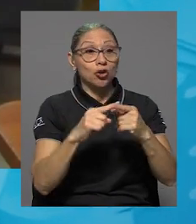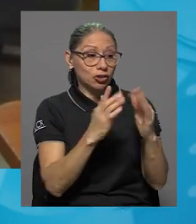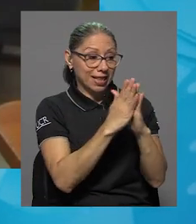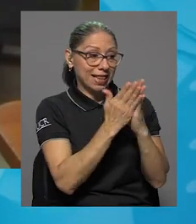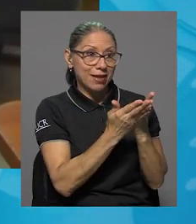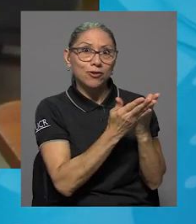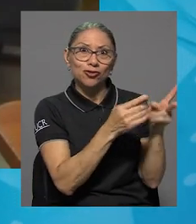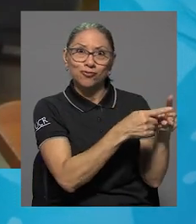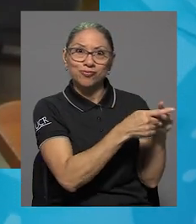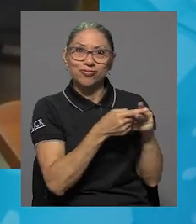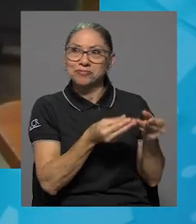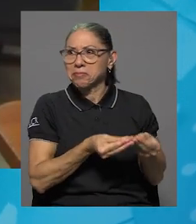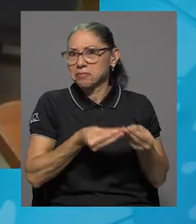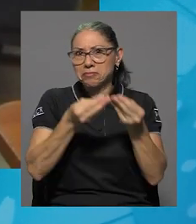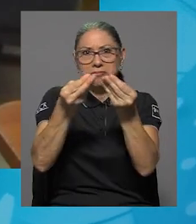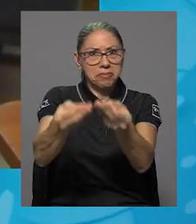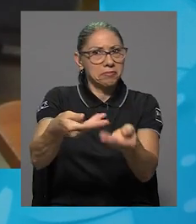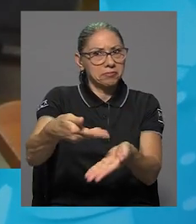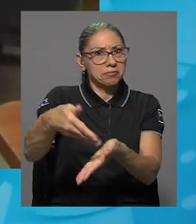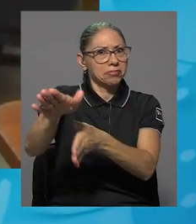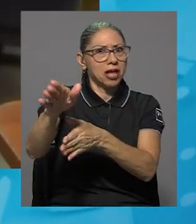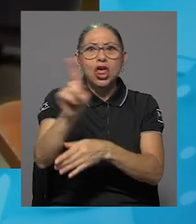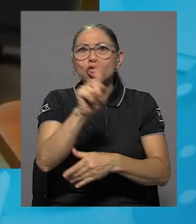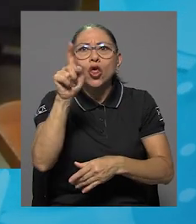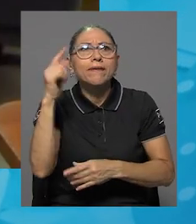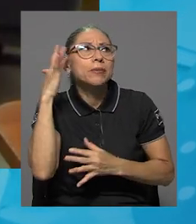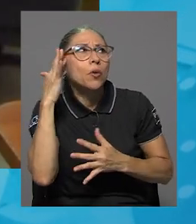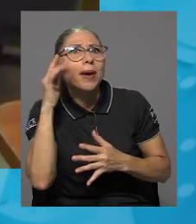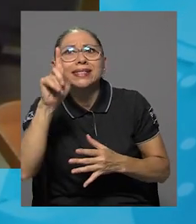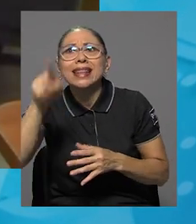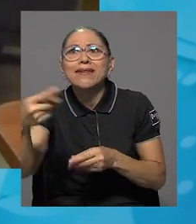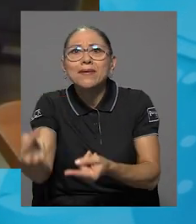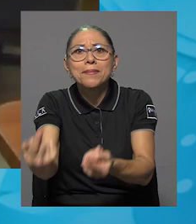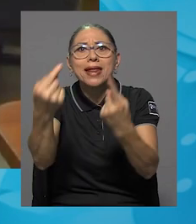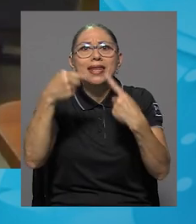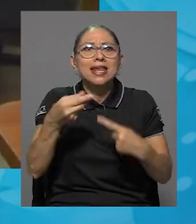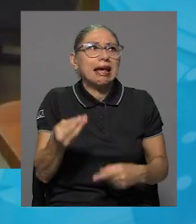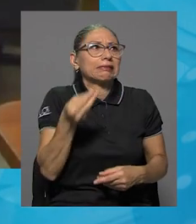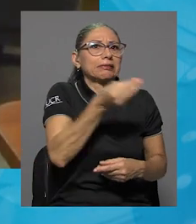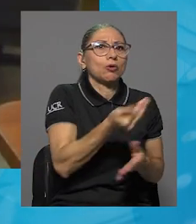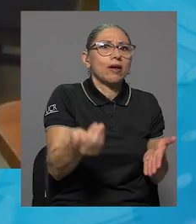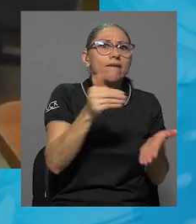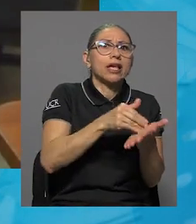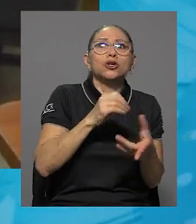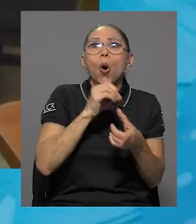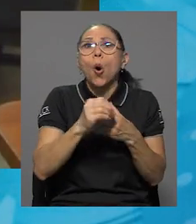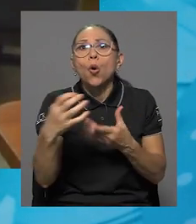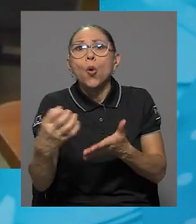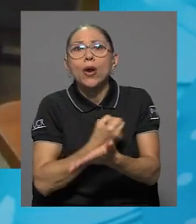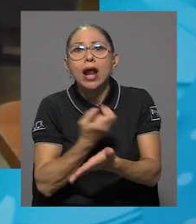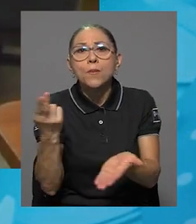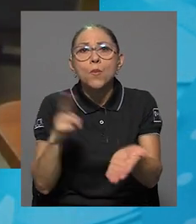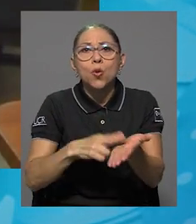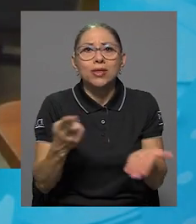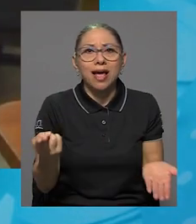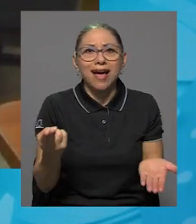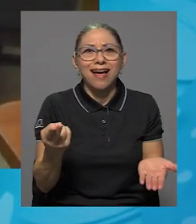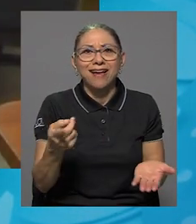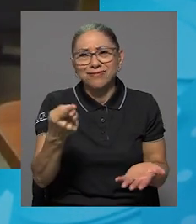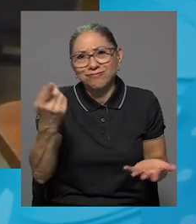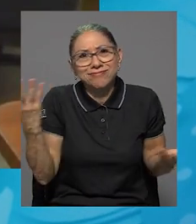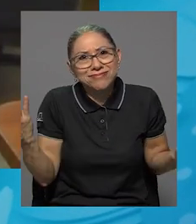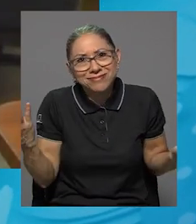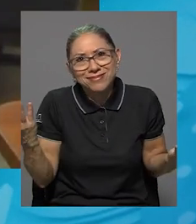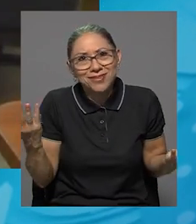sin tener que preocuparse de que tienen que venir a devolver el libro o de que van a tener una multa. Imagínese, no